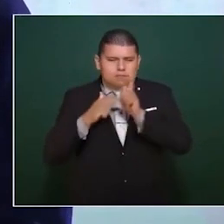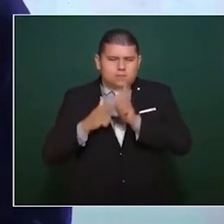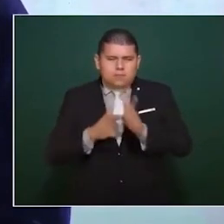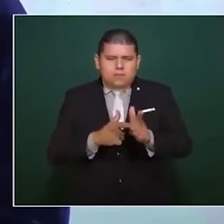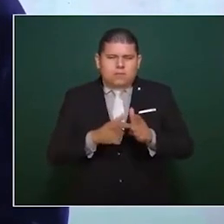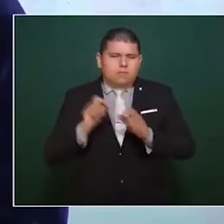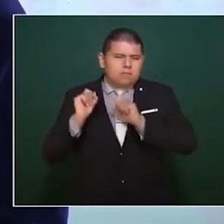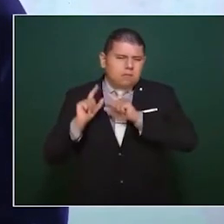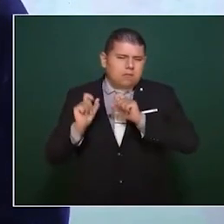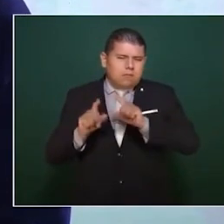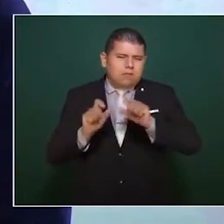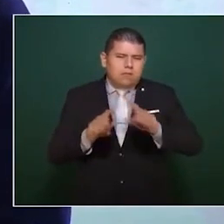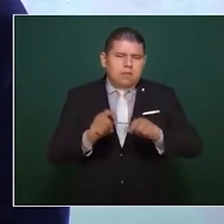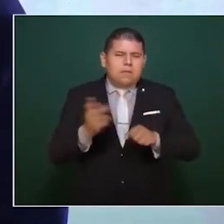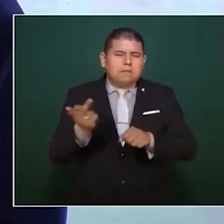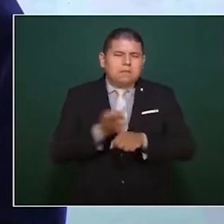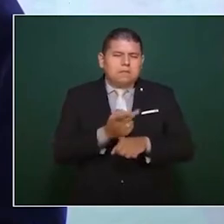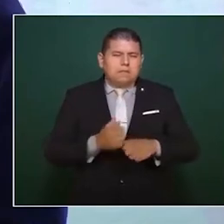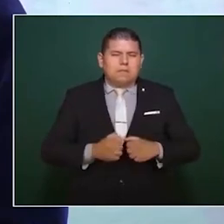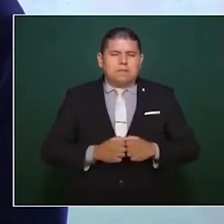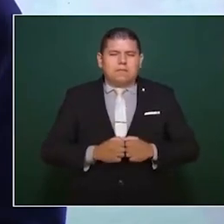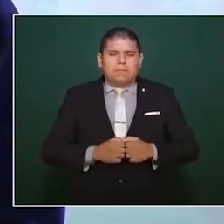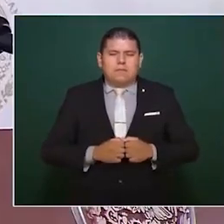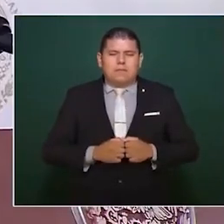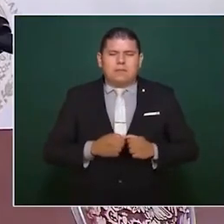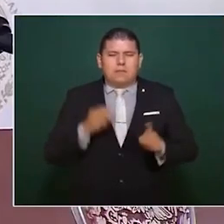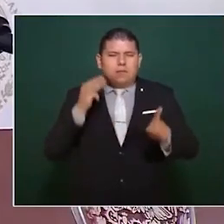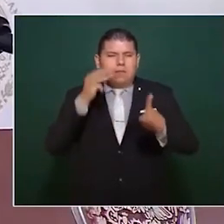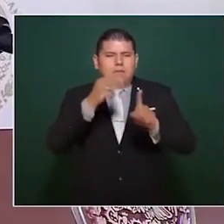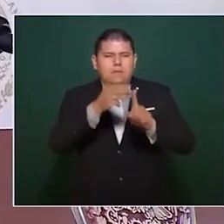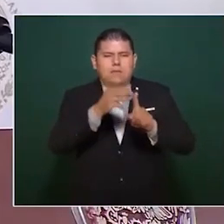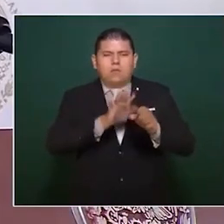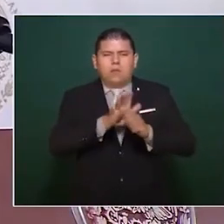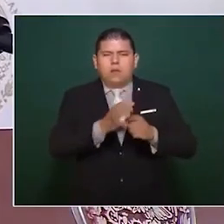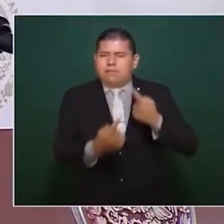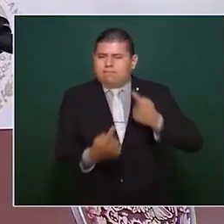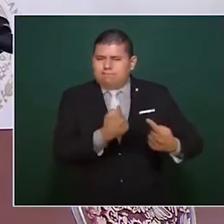tiene el propósito de atacarnos.